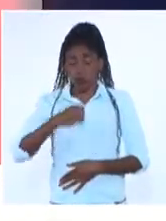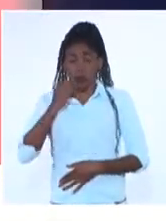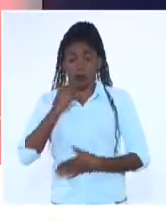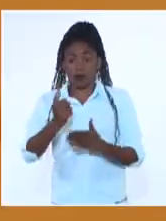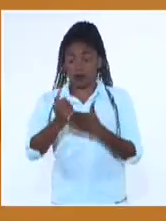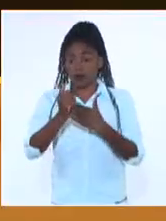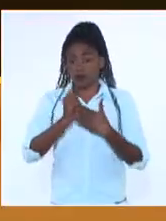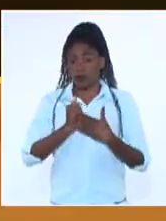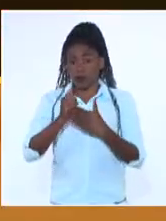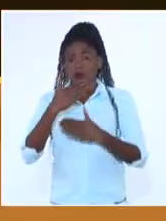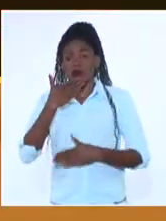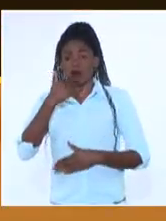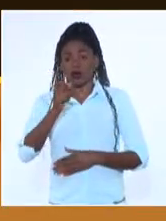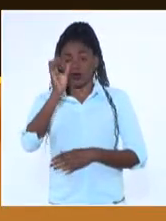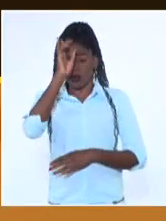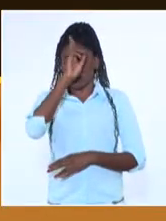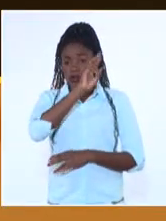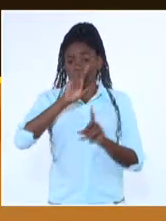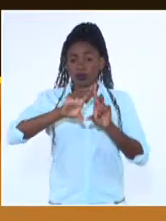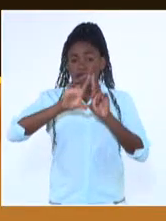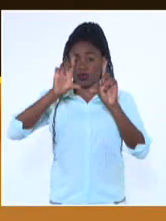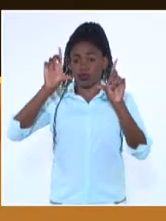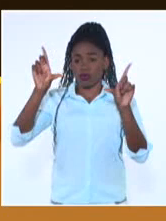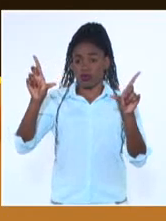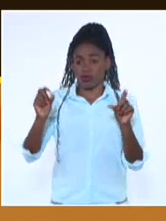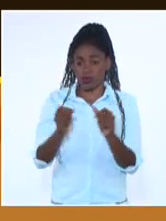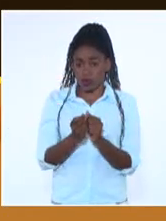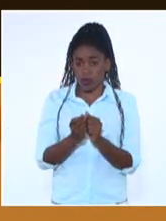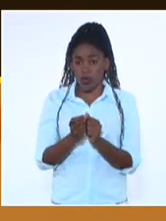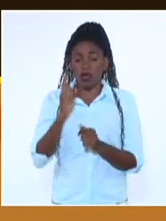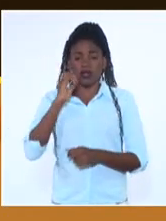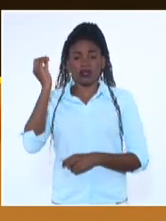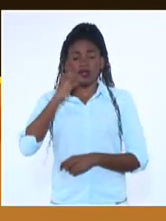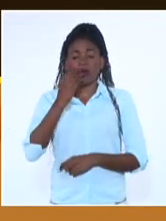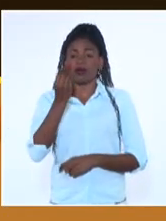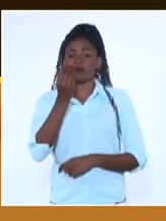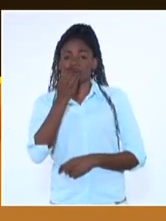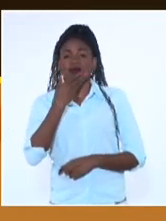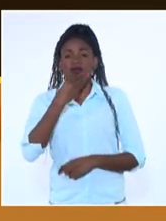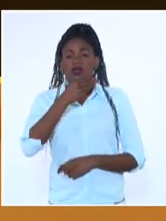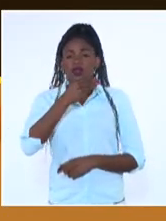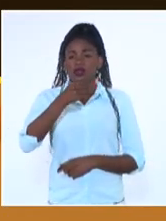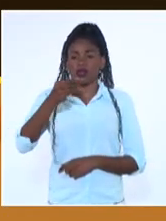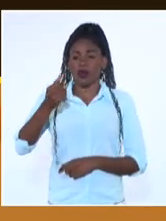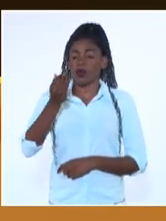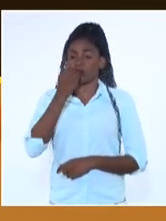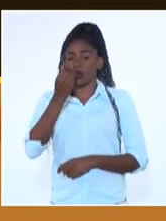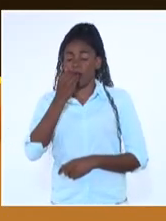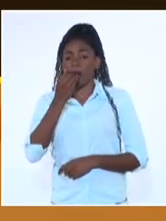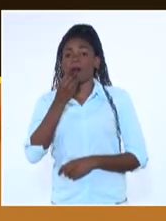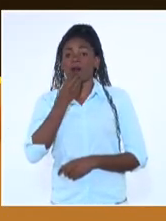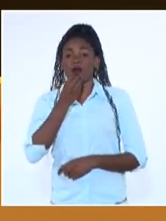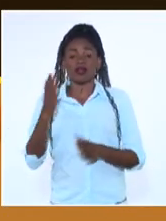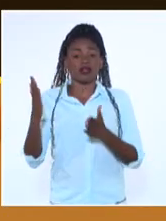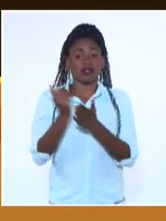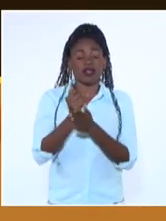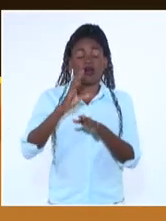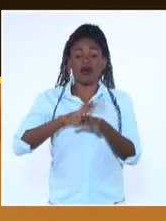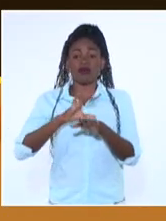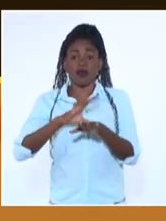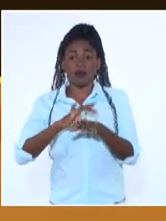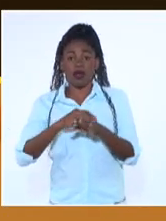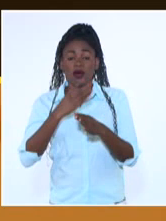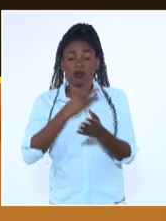a mantener una buena salud en general y apreciar mejor el sabor de las comidas, así como prevenir enfermedades como la diabetes o